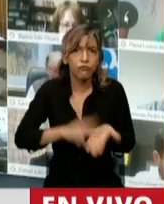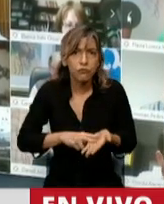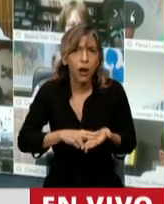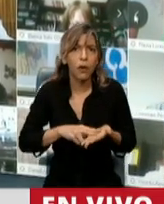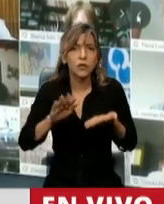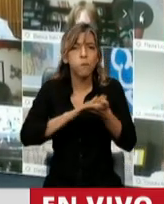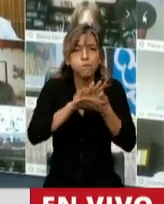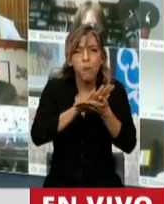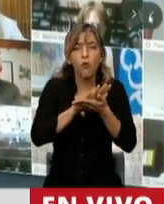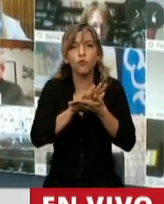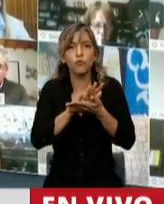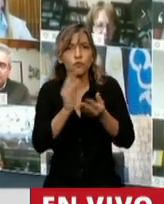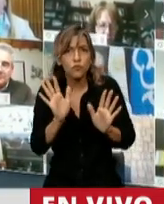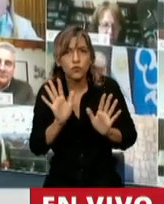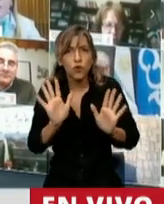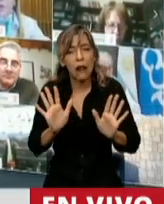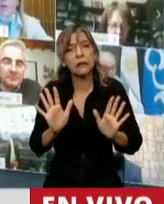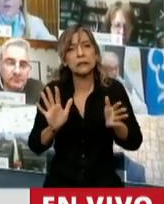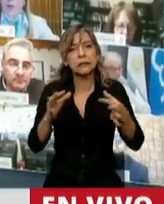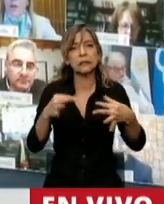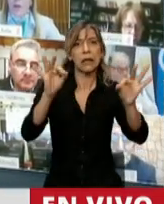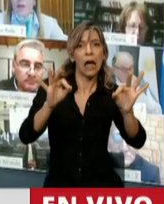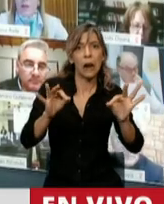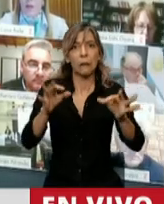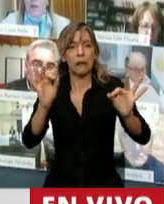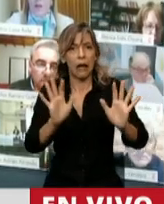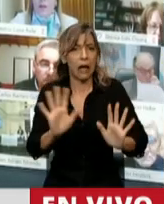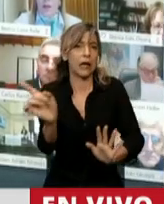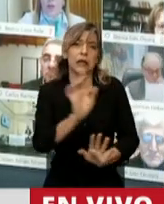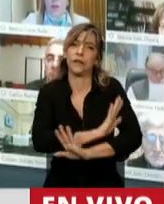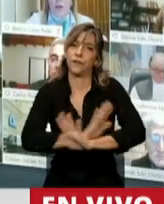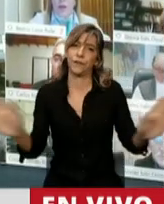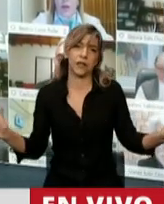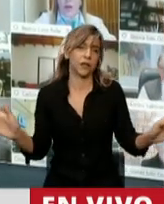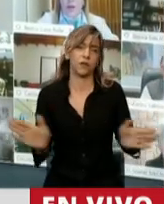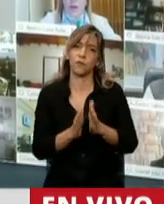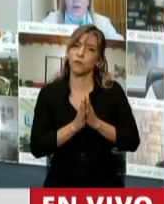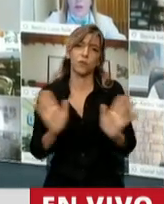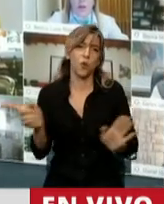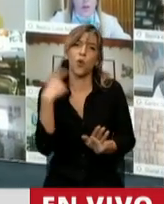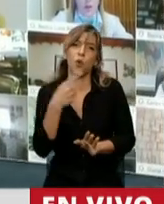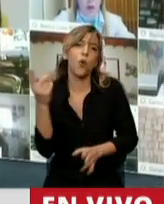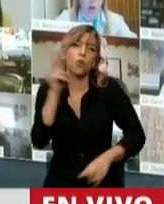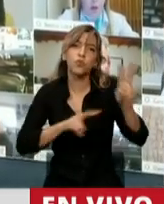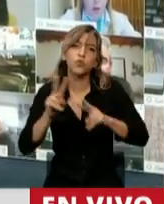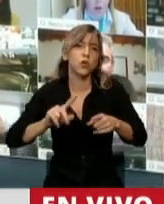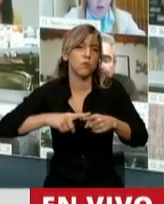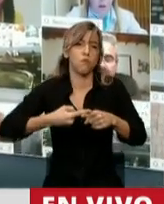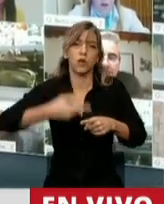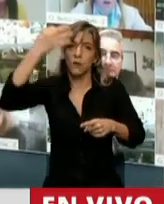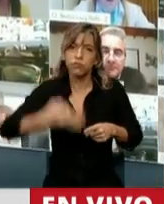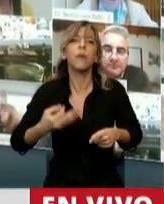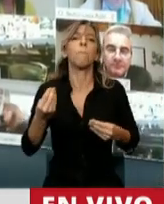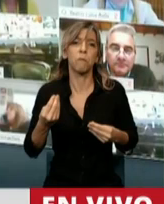ilícitos. Muchos se llenan la boca con la idea del Estado presente y que la política es la